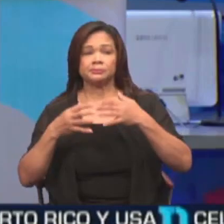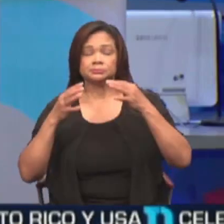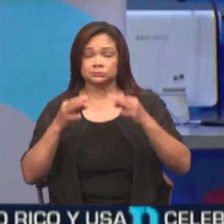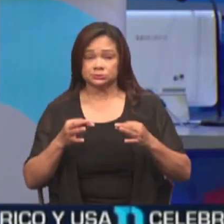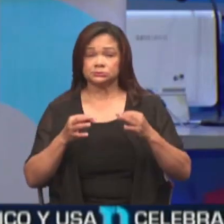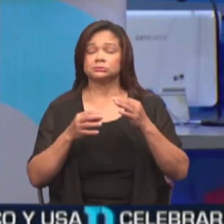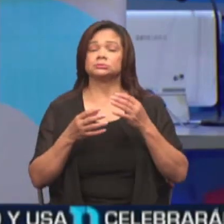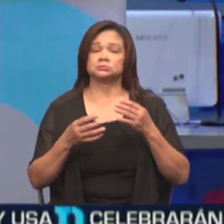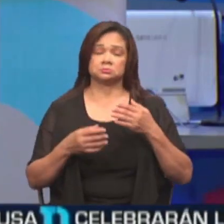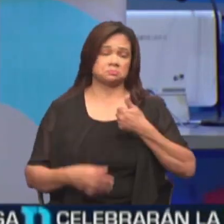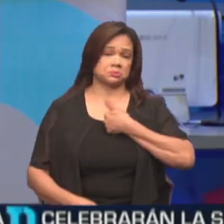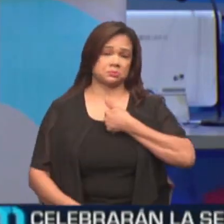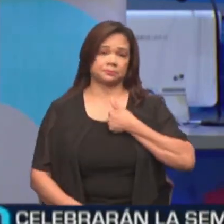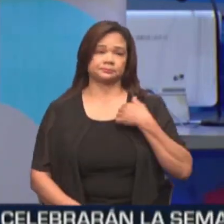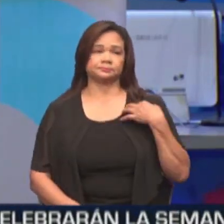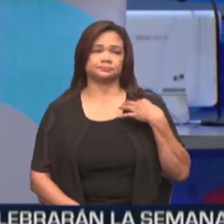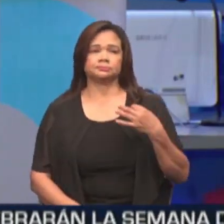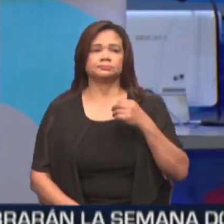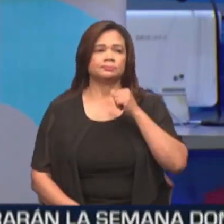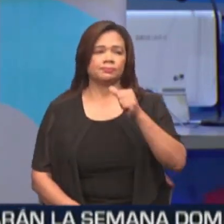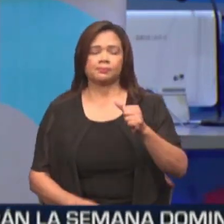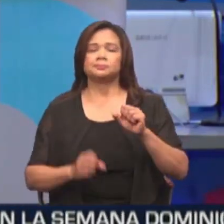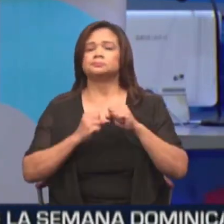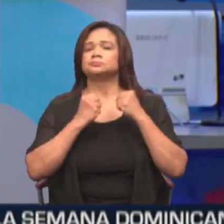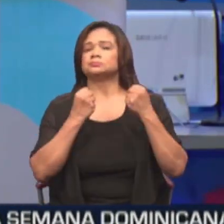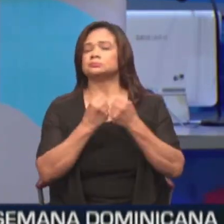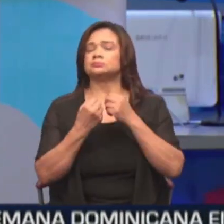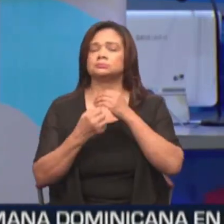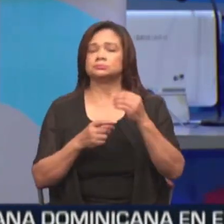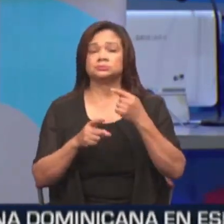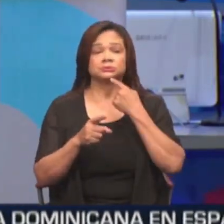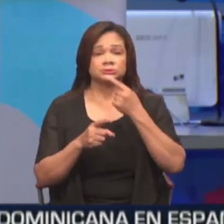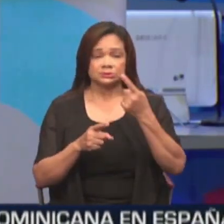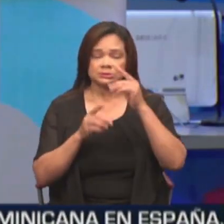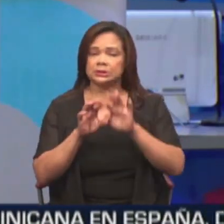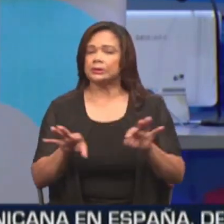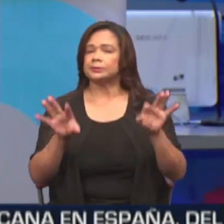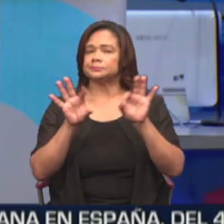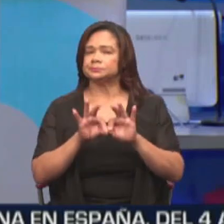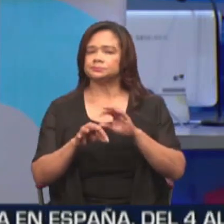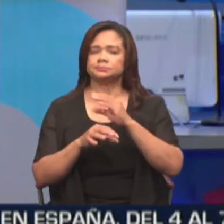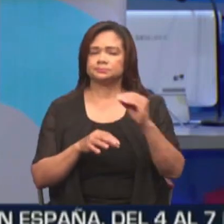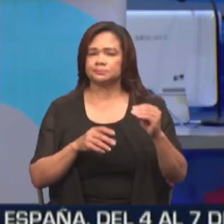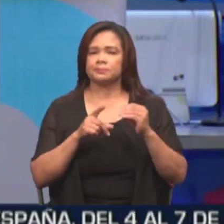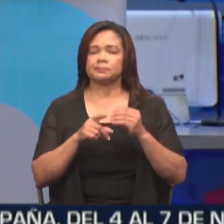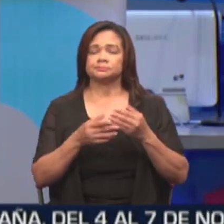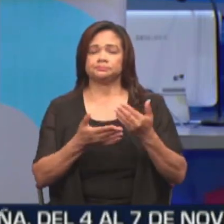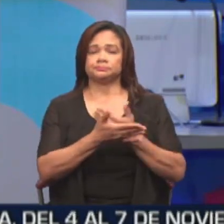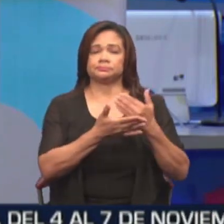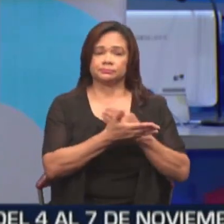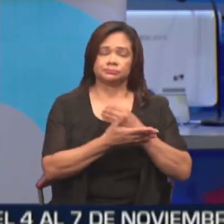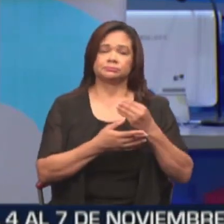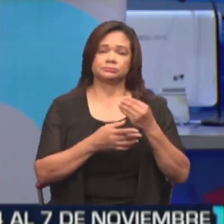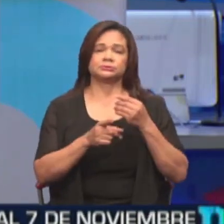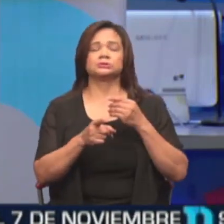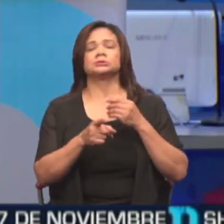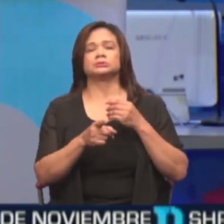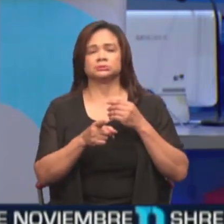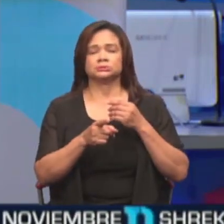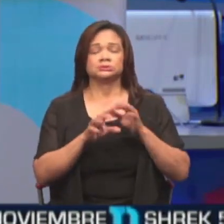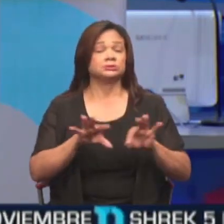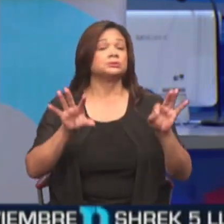aplicarlo voluntariamente como a la sociedad y reafirma la importancia de innovar y producir datos